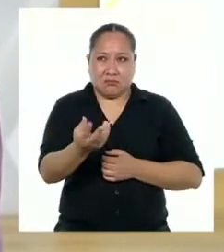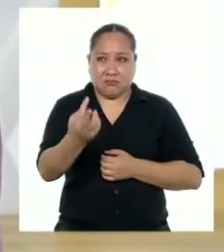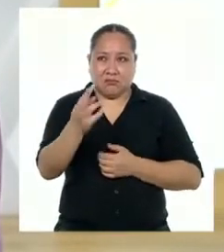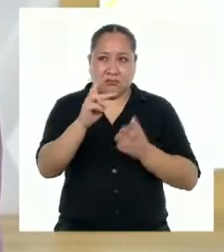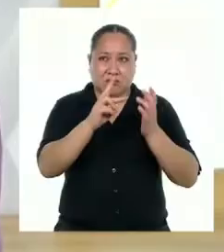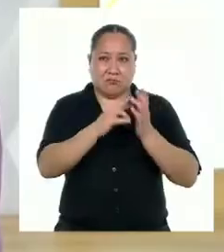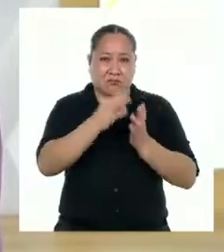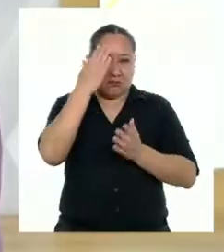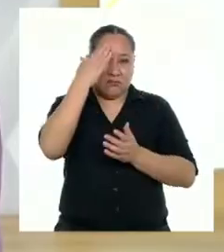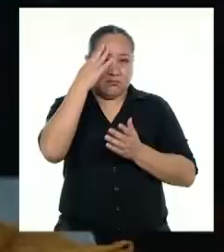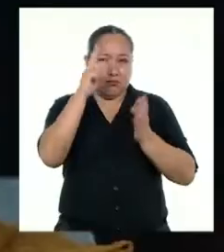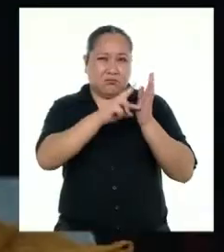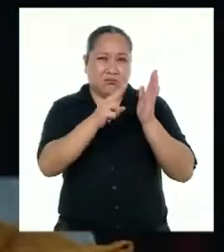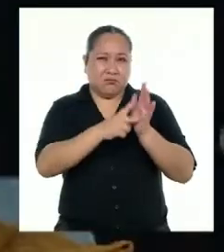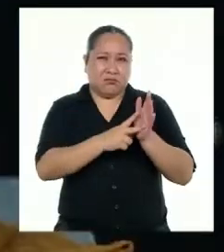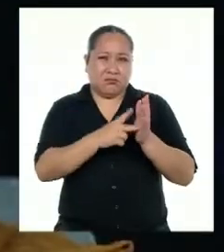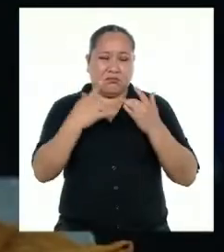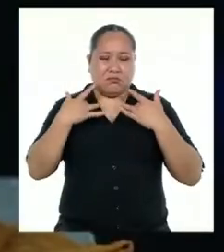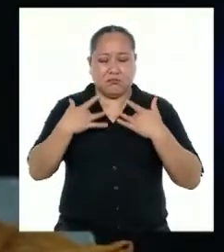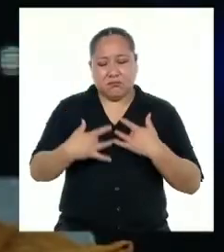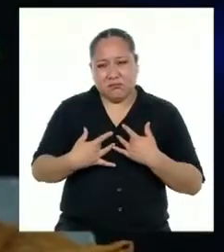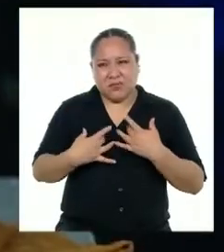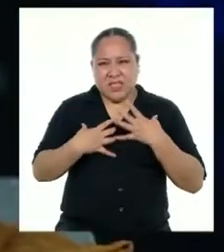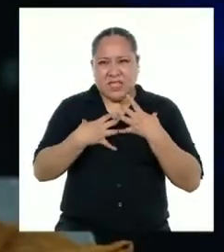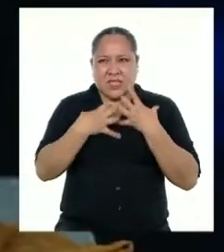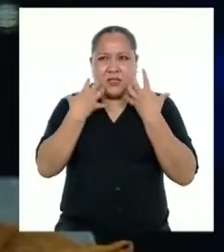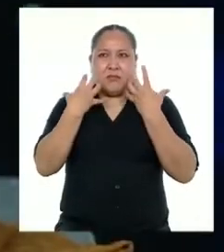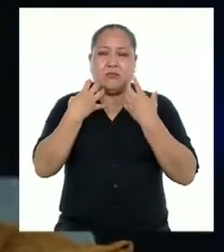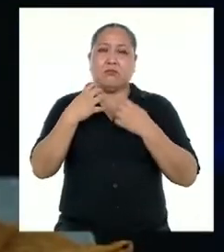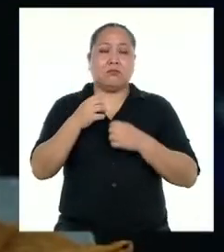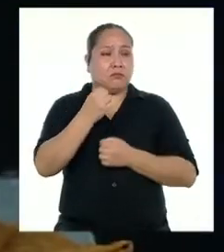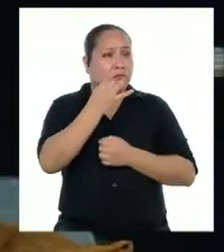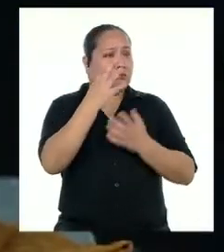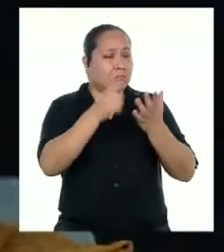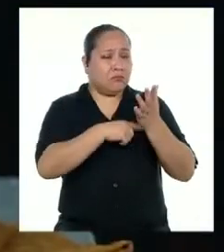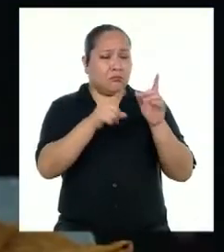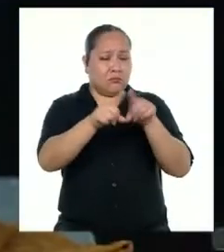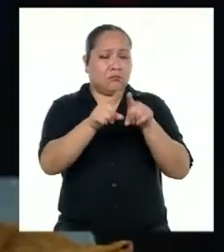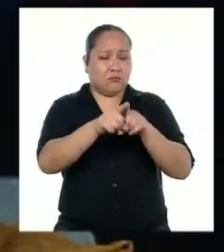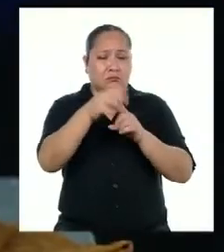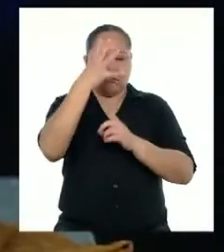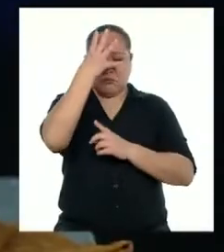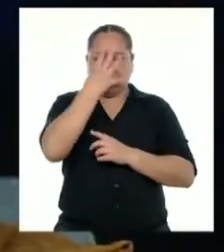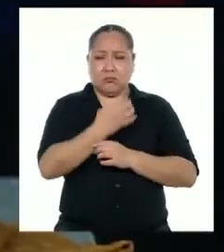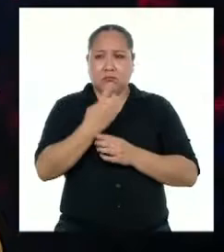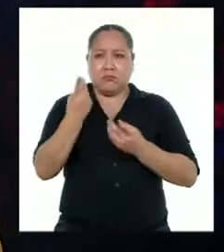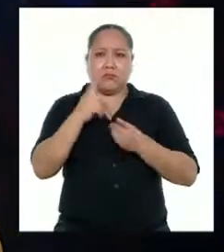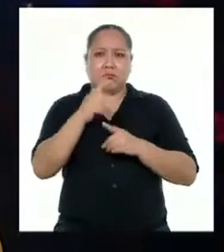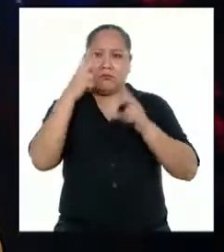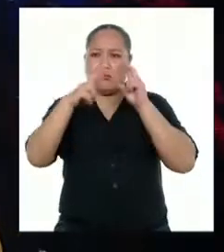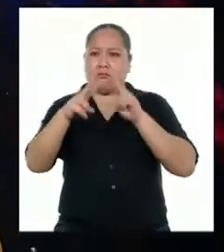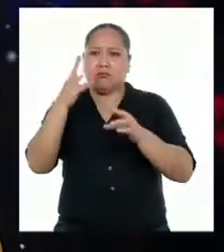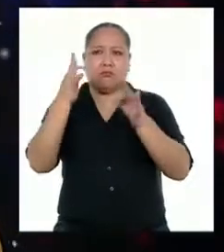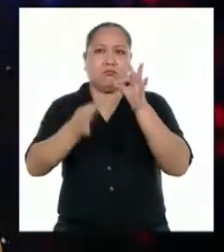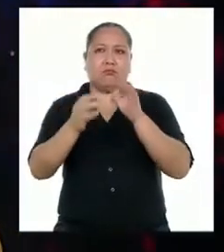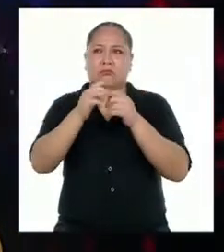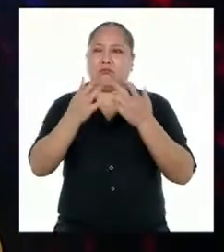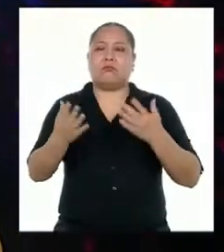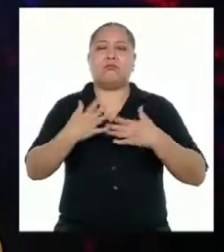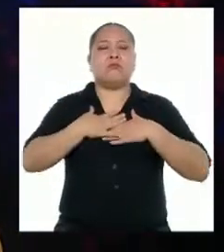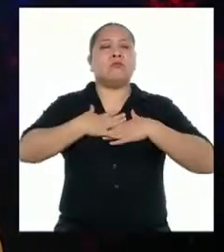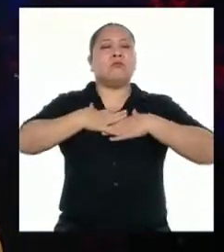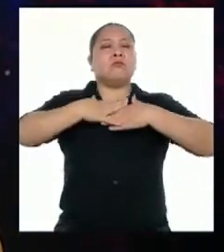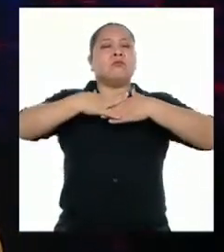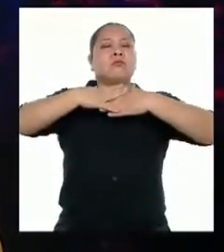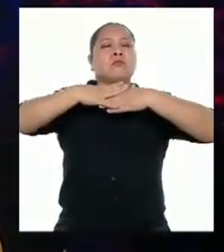estar tristes o furiosos? A veces nos molestamos también cuando hay injusticias. Respirar es nuestra